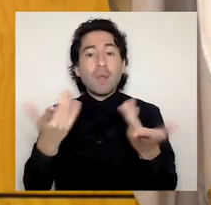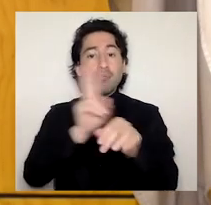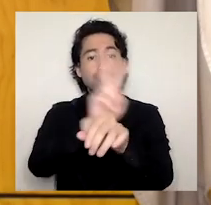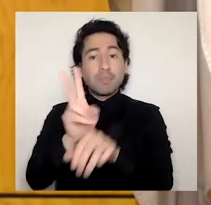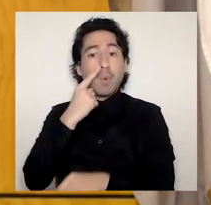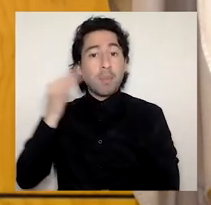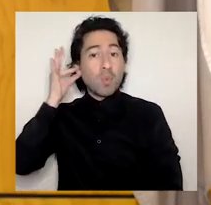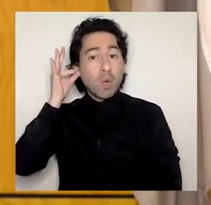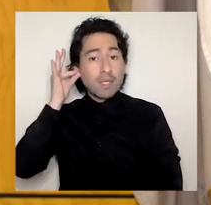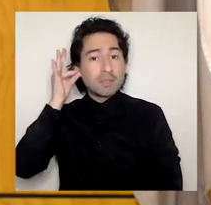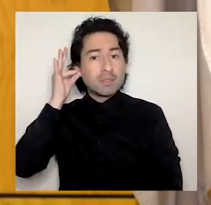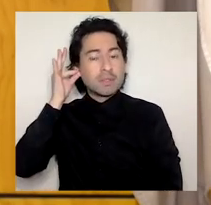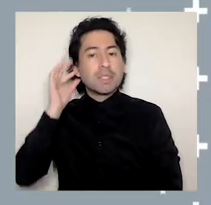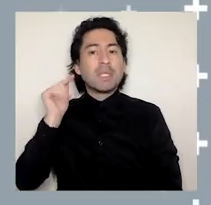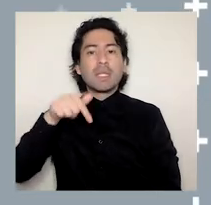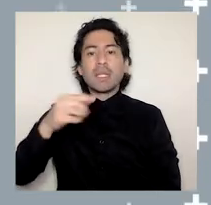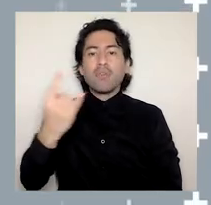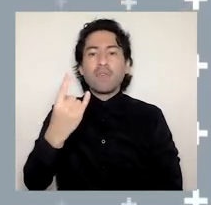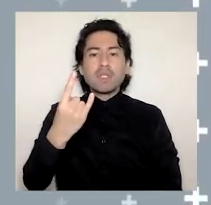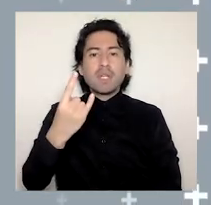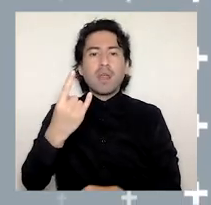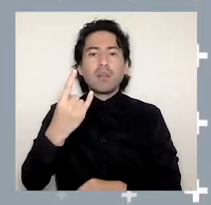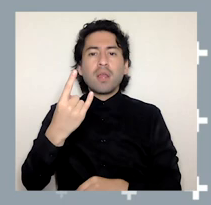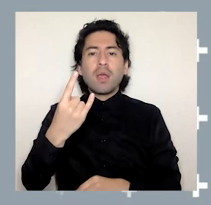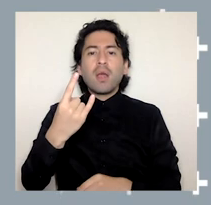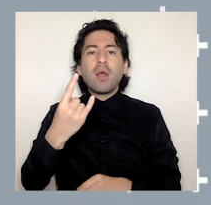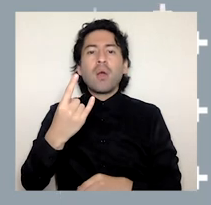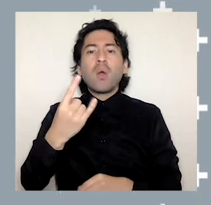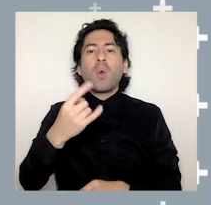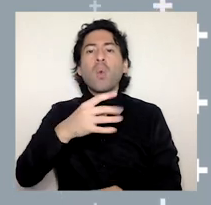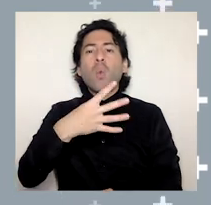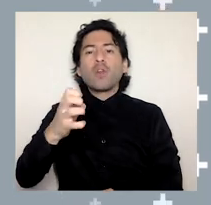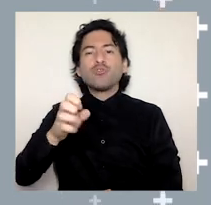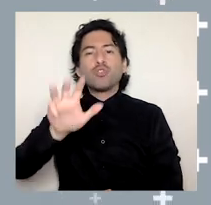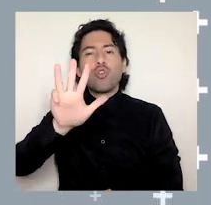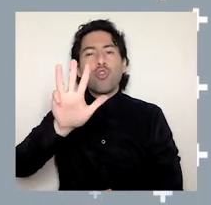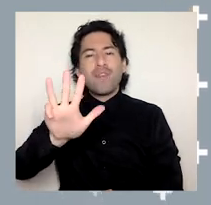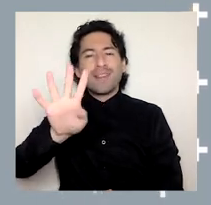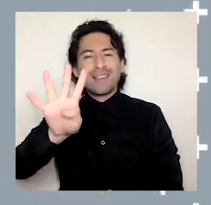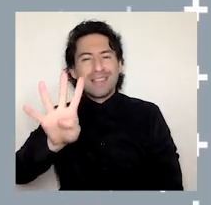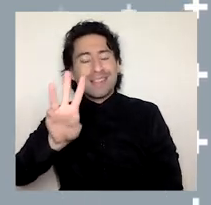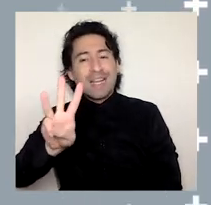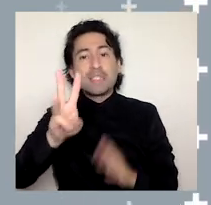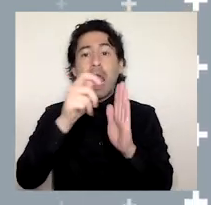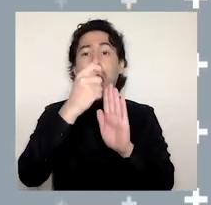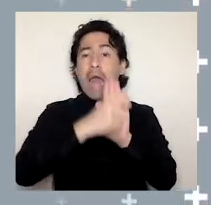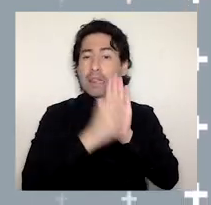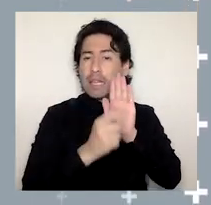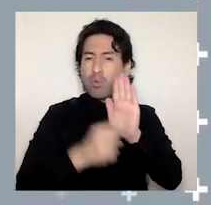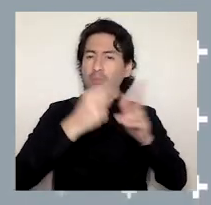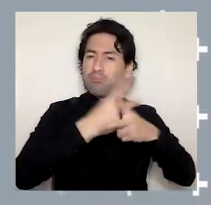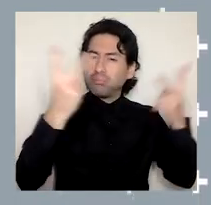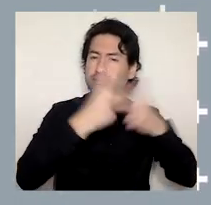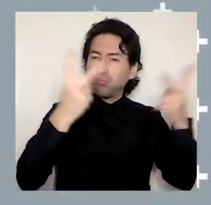académicos de nuestra Universidad publican 493 artículos catalogados en indexaciones